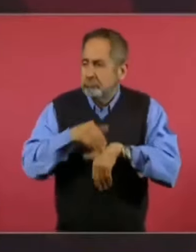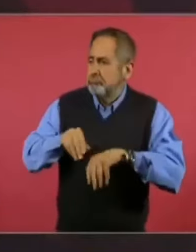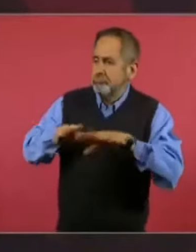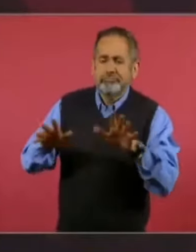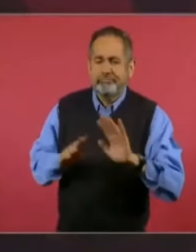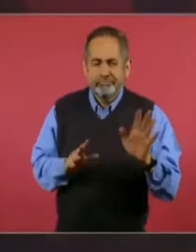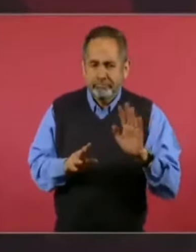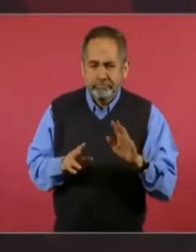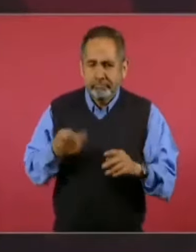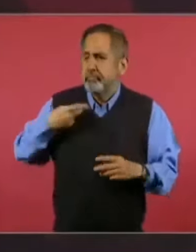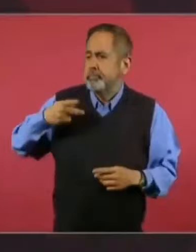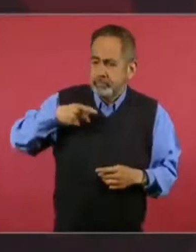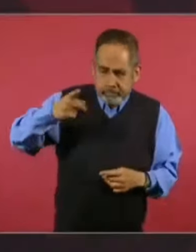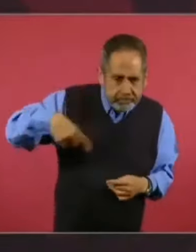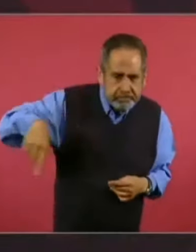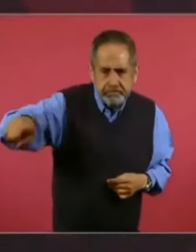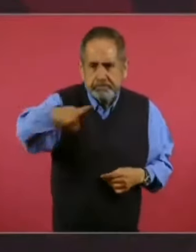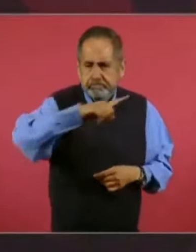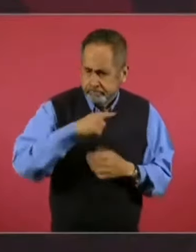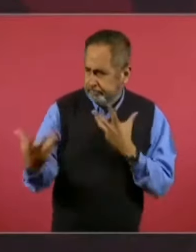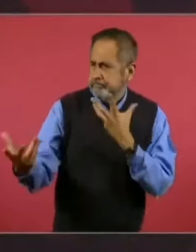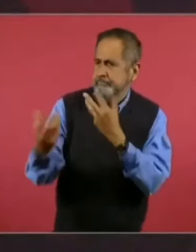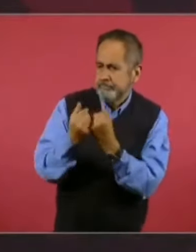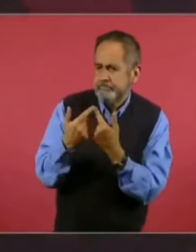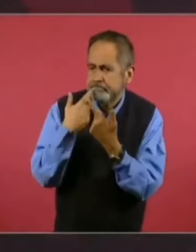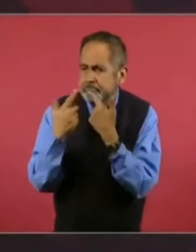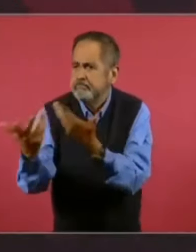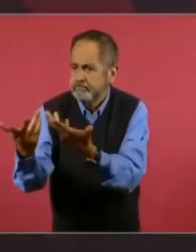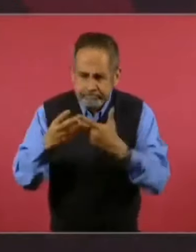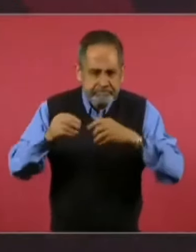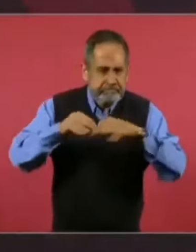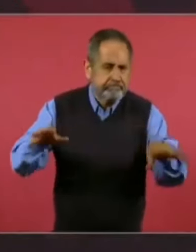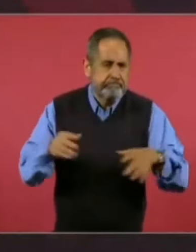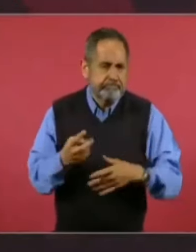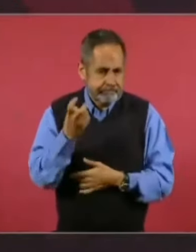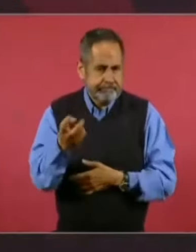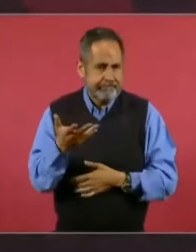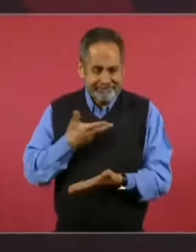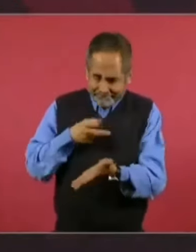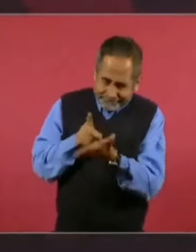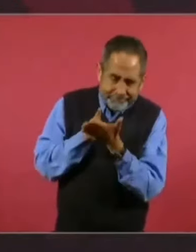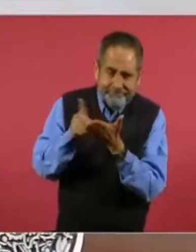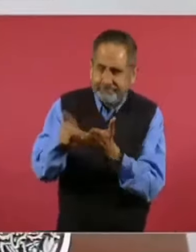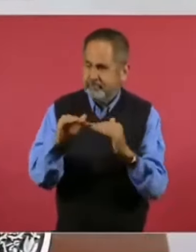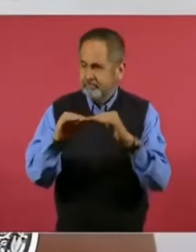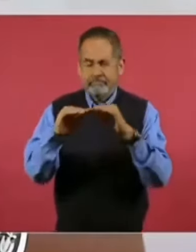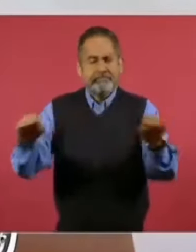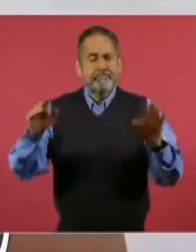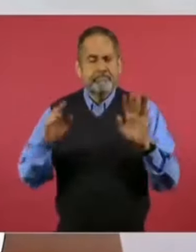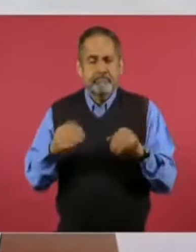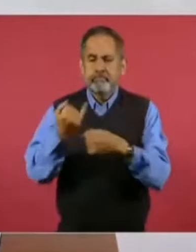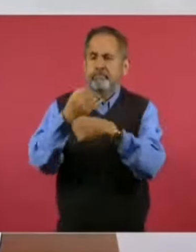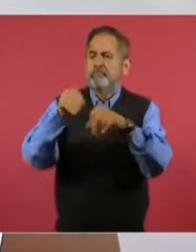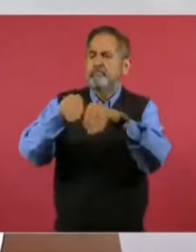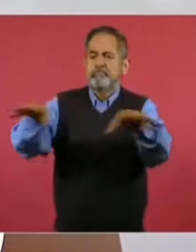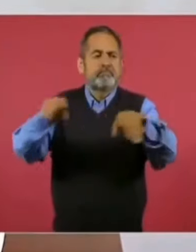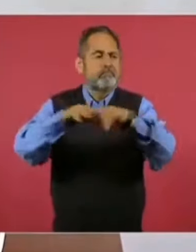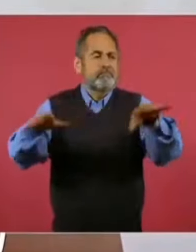los ciudadanos, que se garantice el derecho a la información. Por